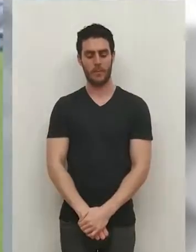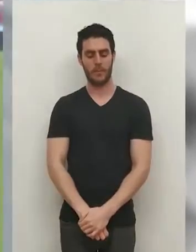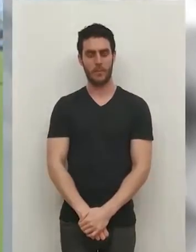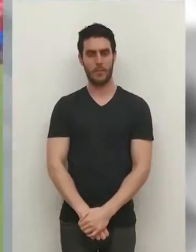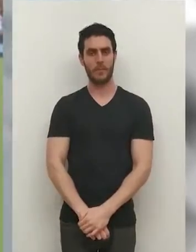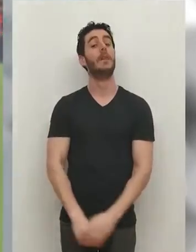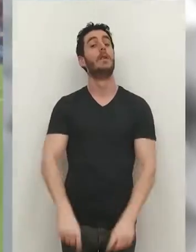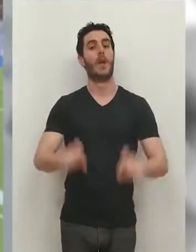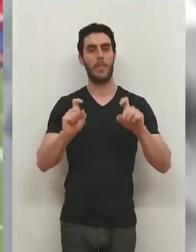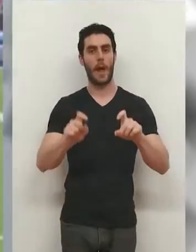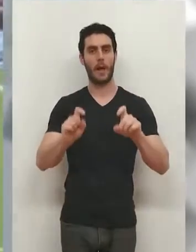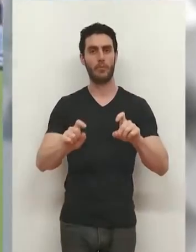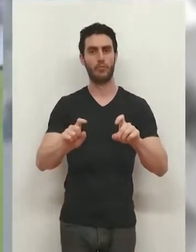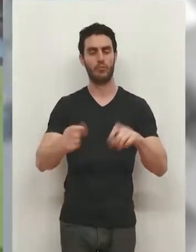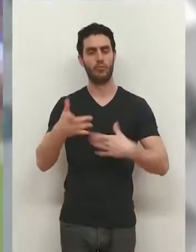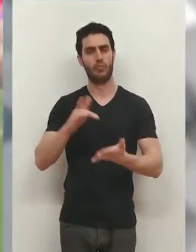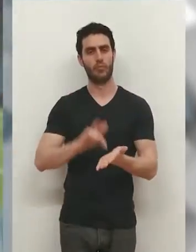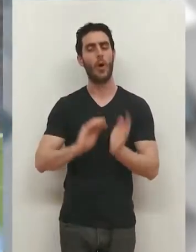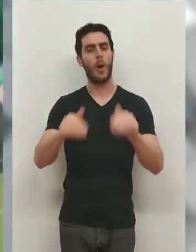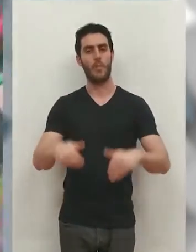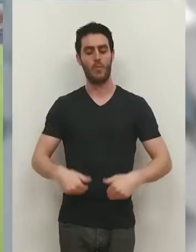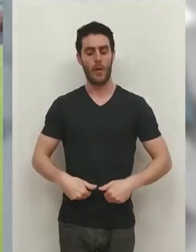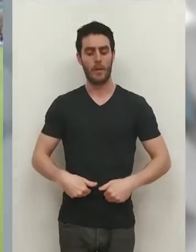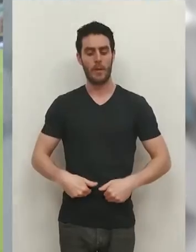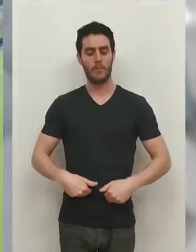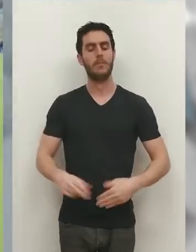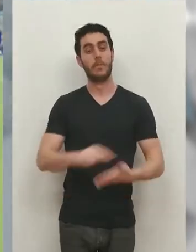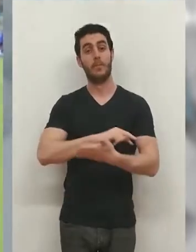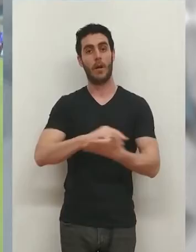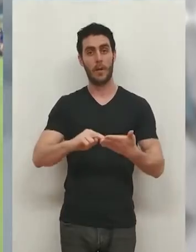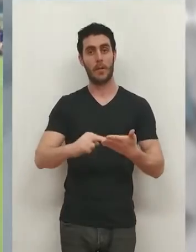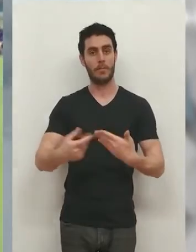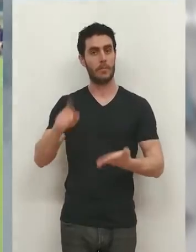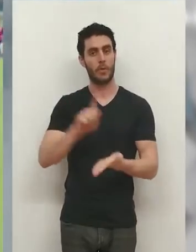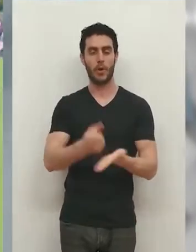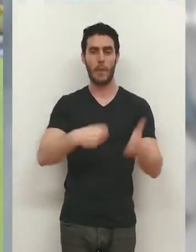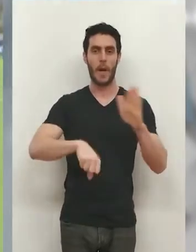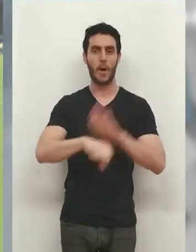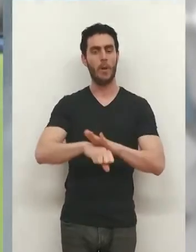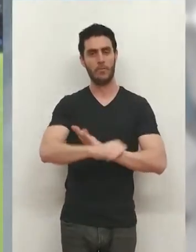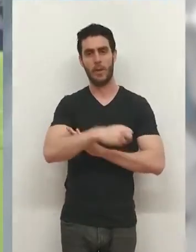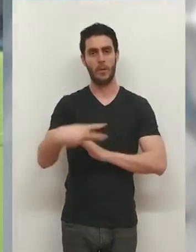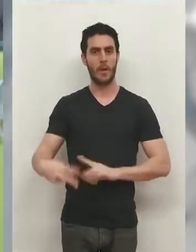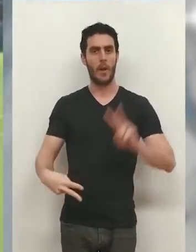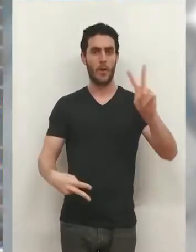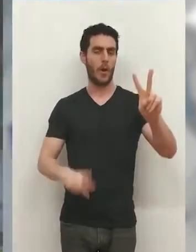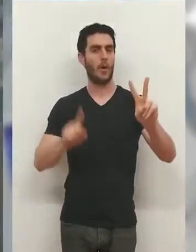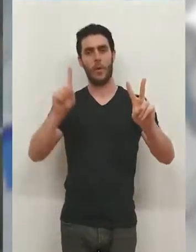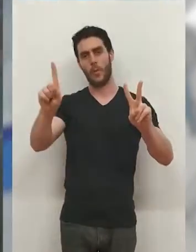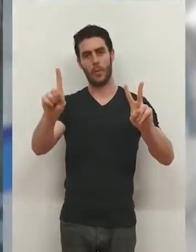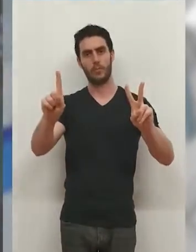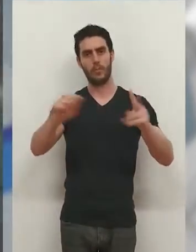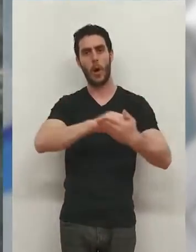Así se llegó al descanso, pero a la vuelta del paso por vestuarios el cuadro gallego consiguió de nuevo ver portería y culminar la